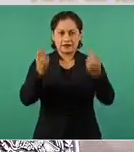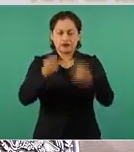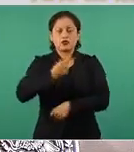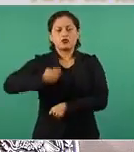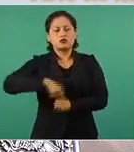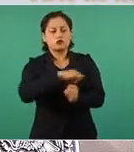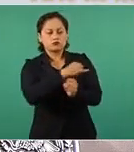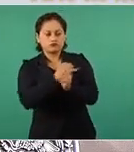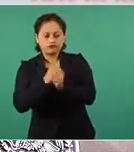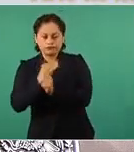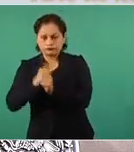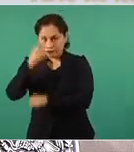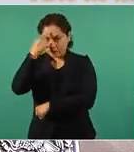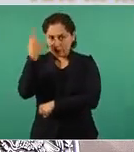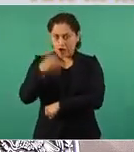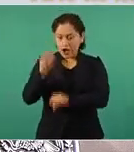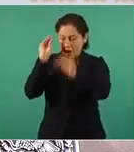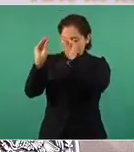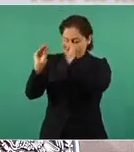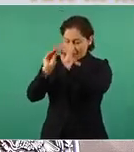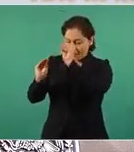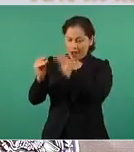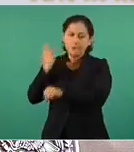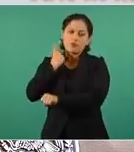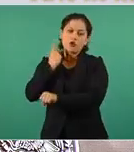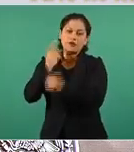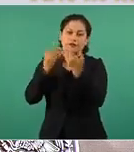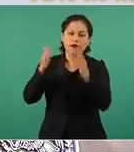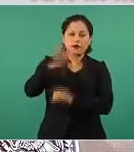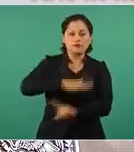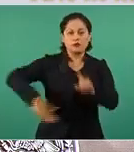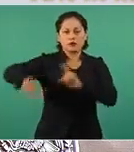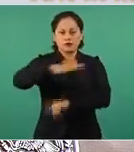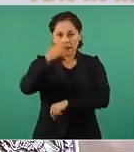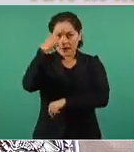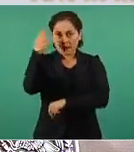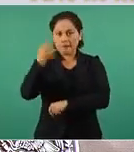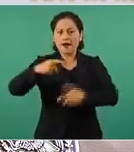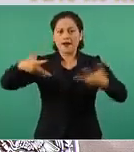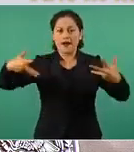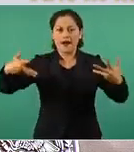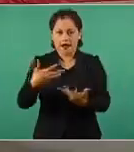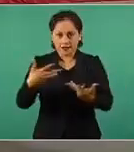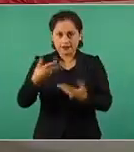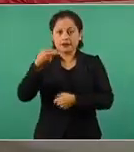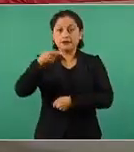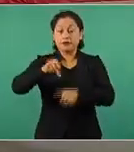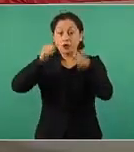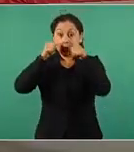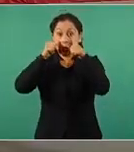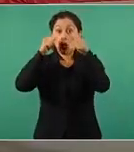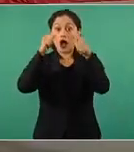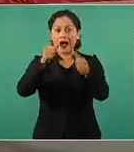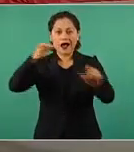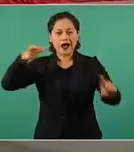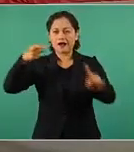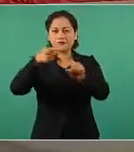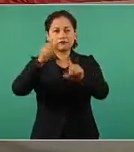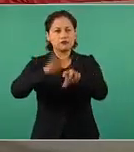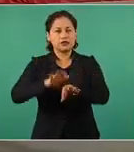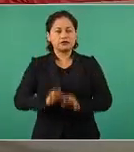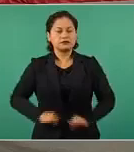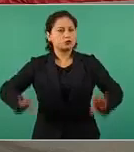políticas públicas y acciones que coloquen en el centro de atención los derechos humanos de las niñas y de los niños